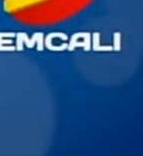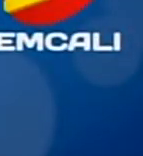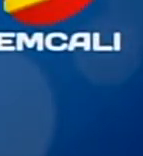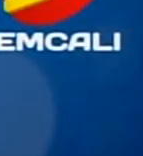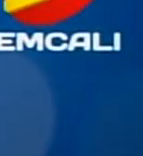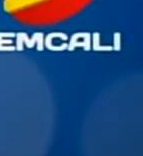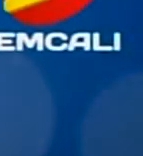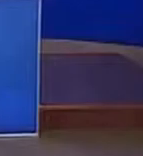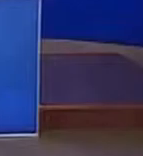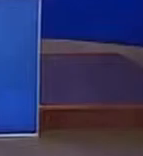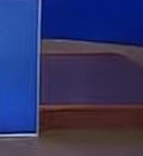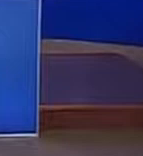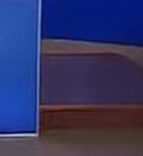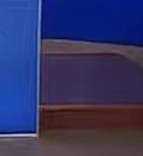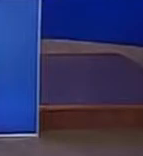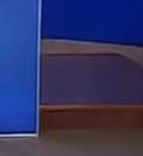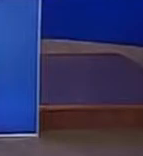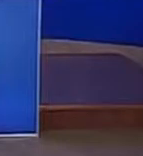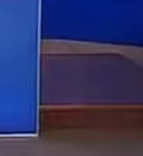una ciudad para todos